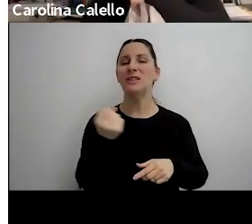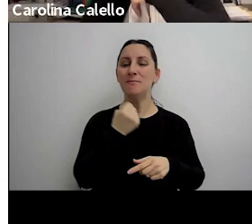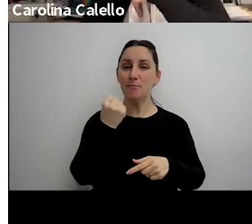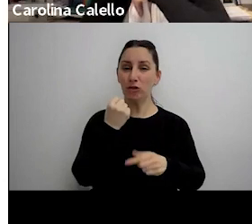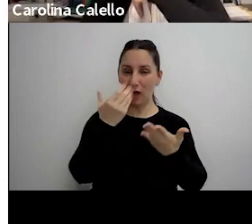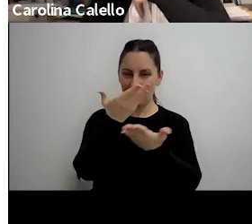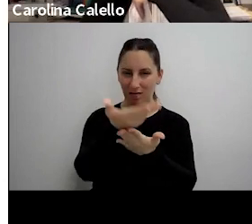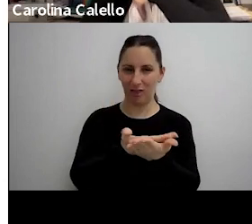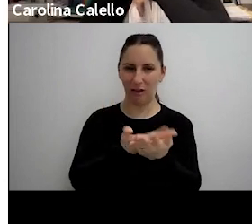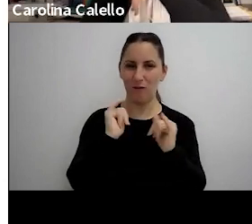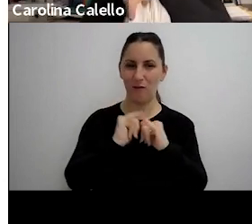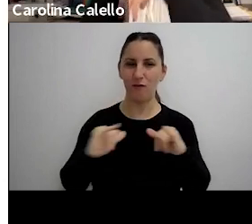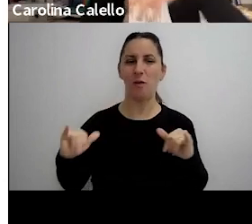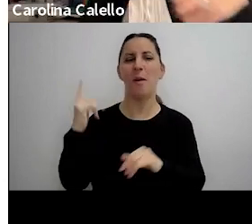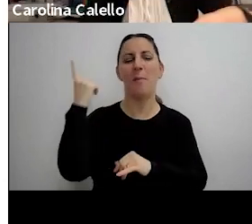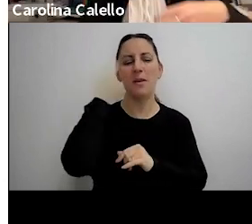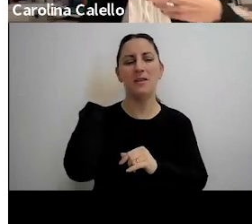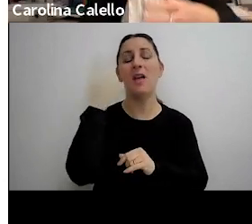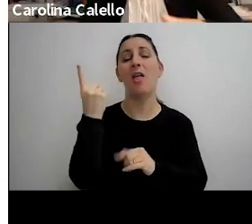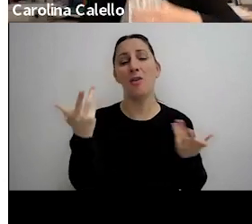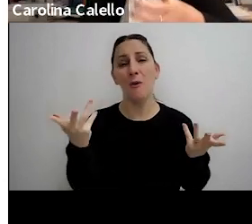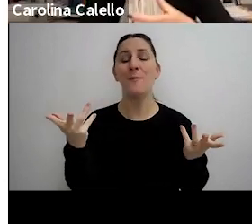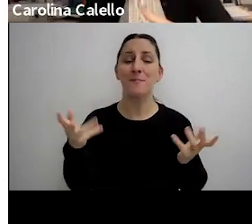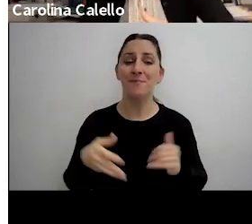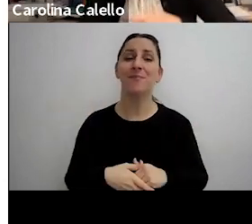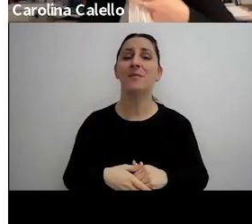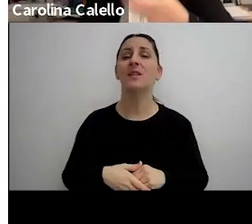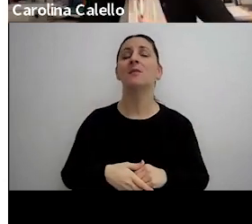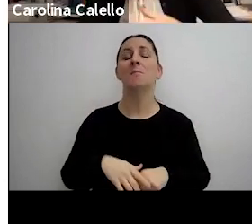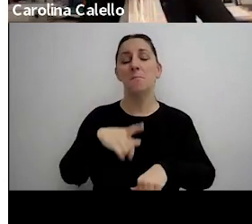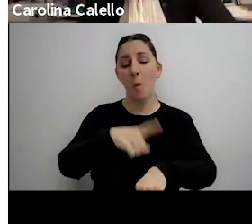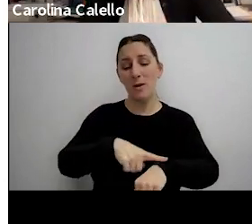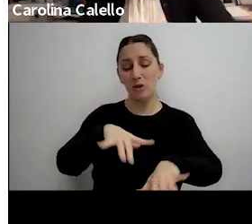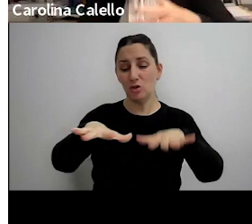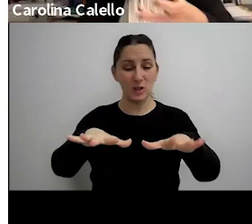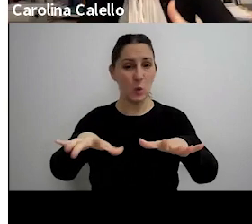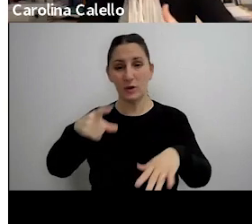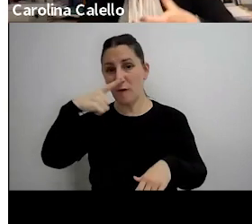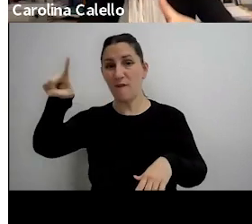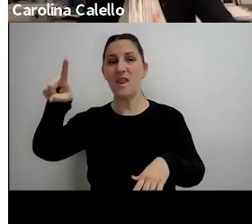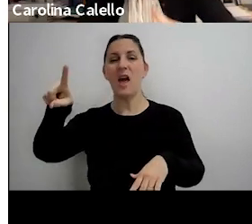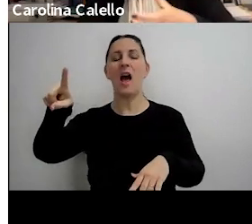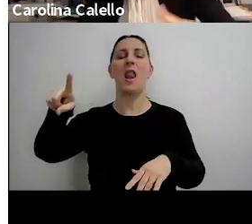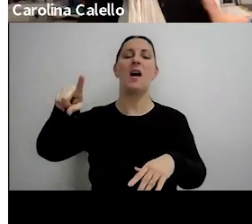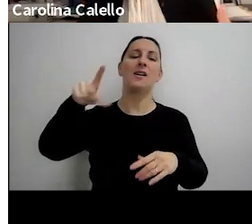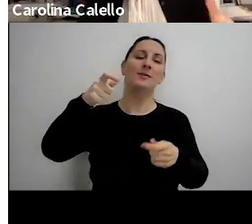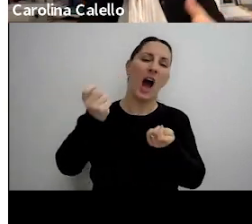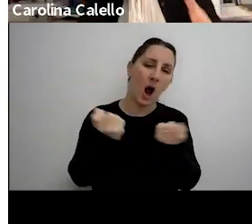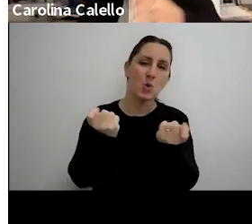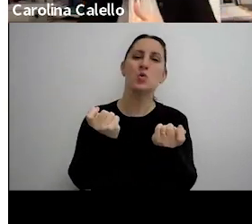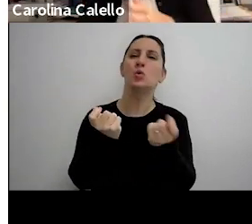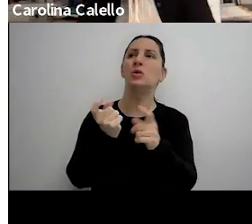informe teniendo en cuenta que en definitiva en última instancia el ajuste y la procedencia